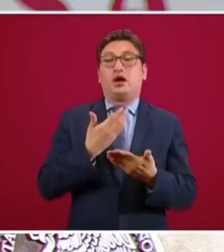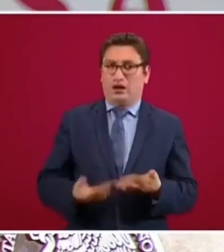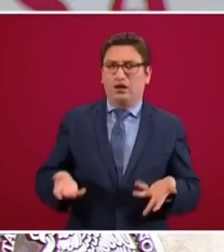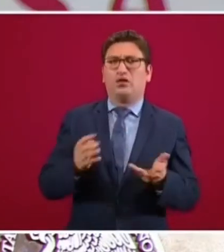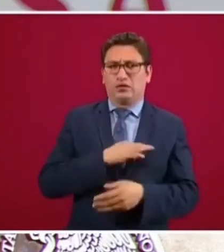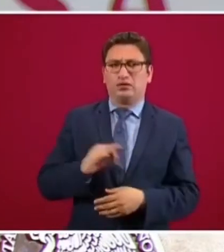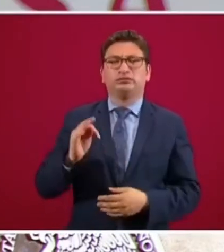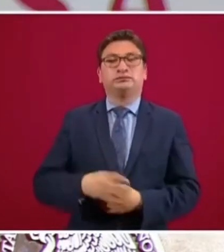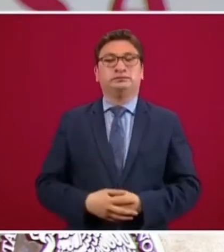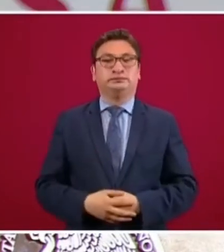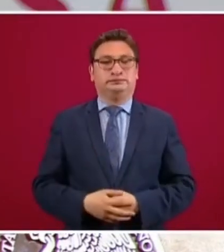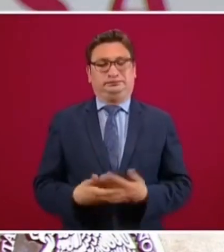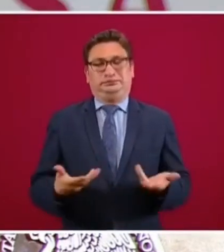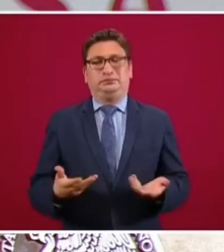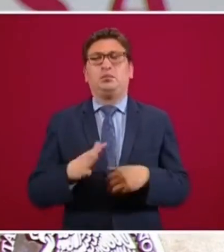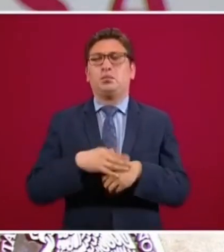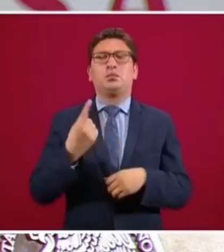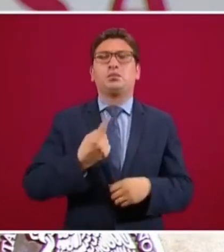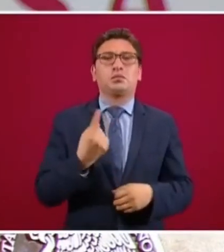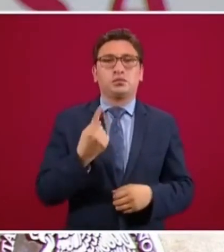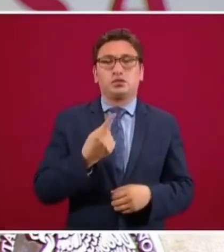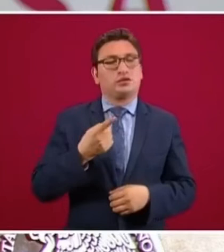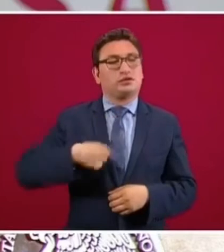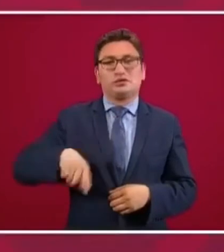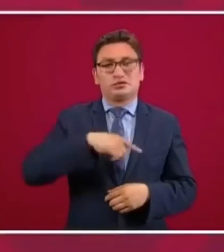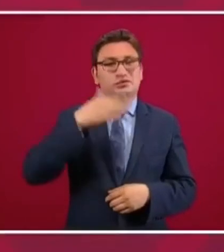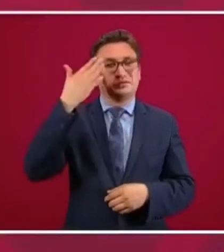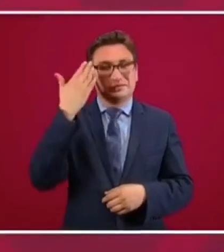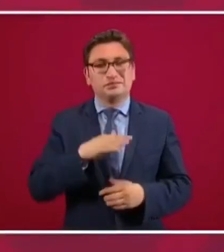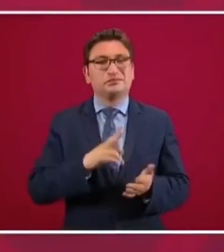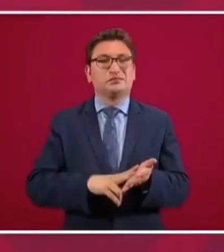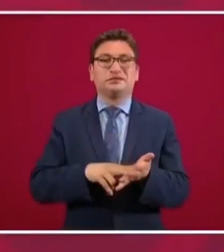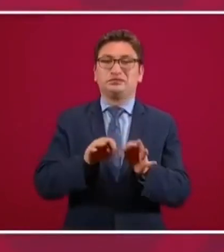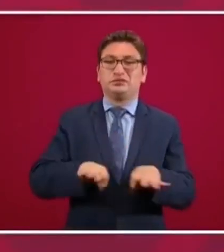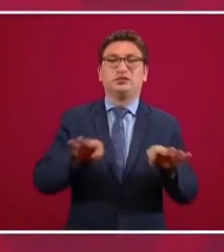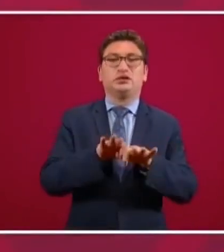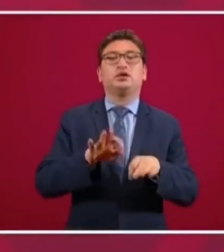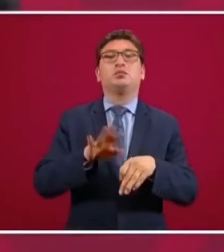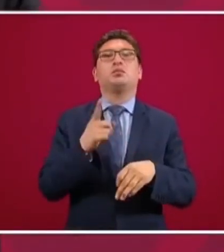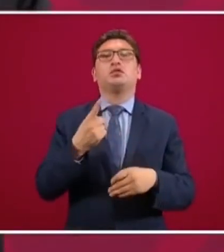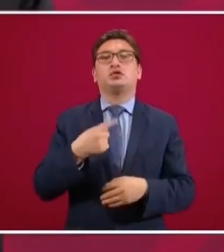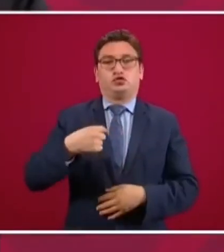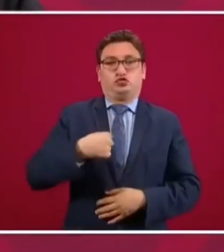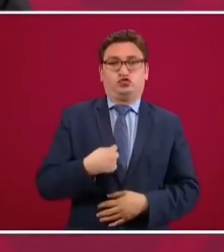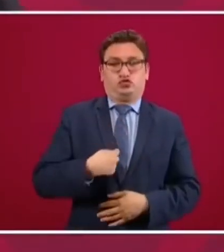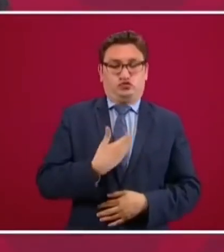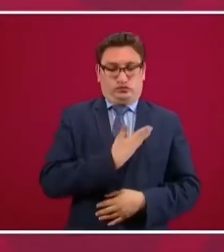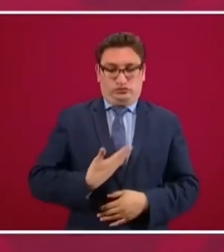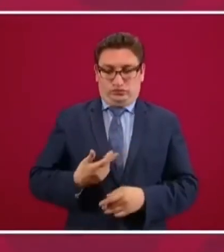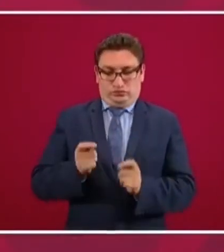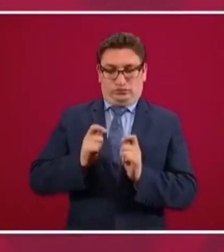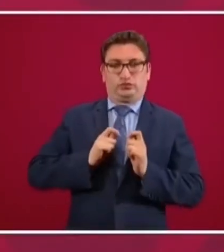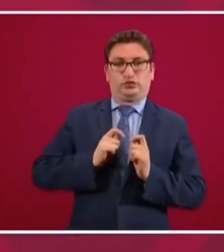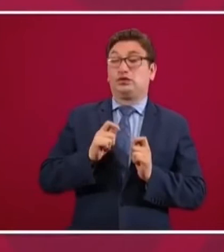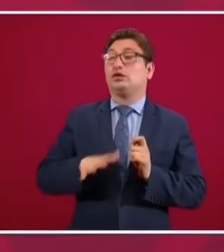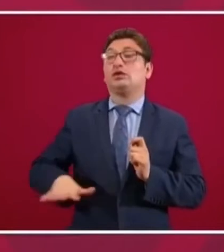ahora?, porque es un asunto de principios. ¿Cómo voy a gobernar sin